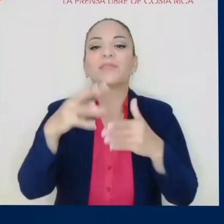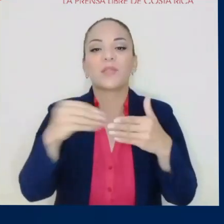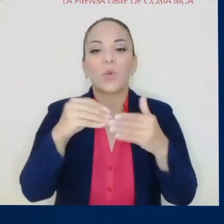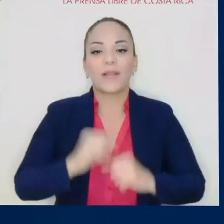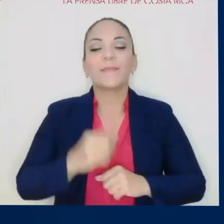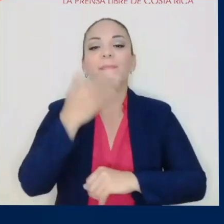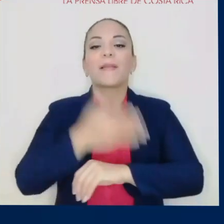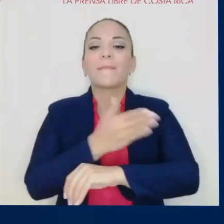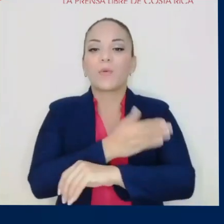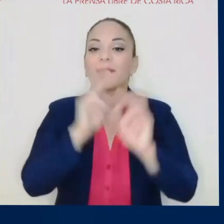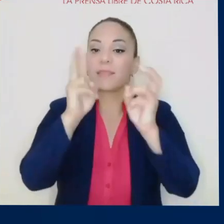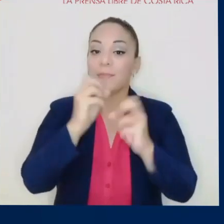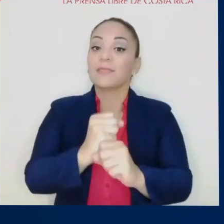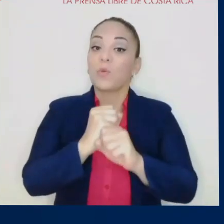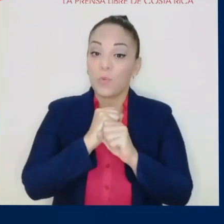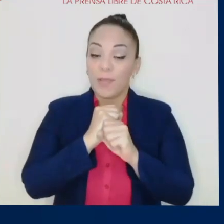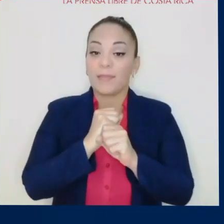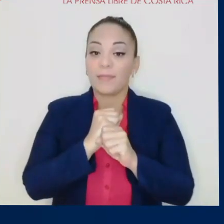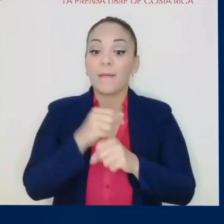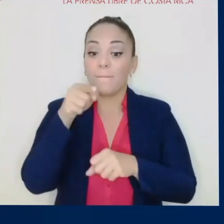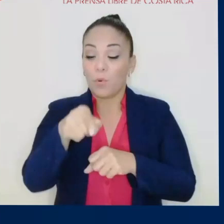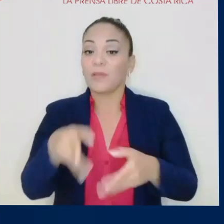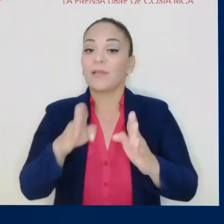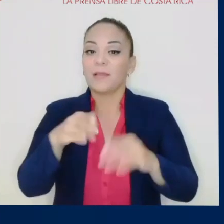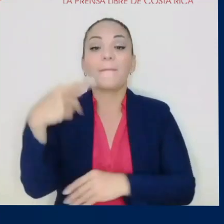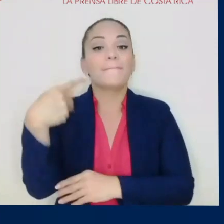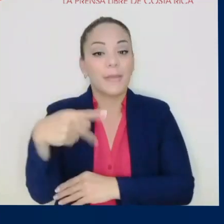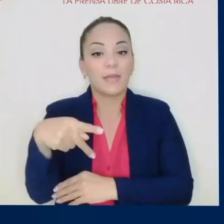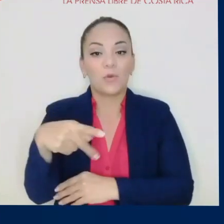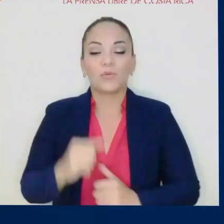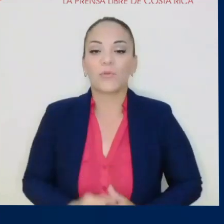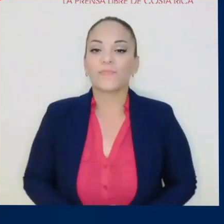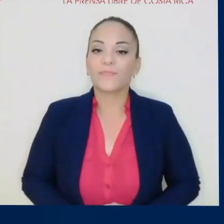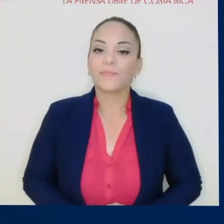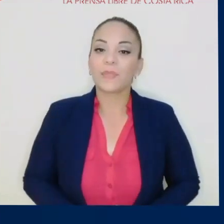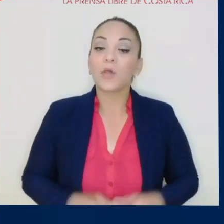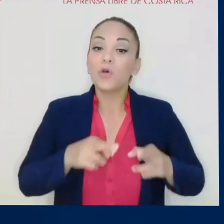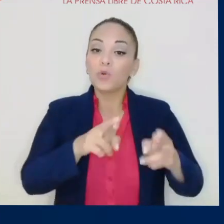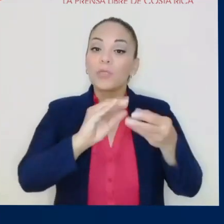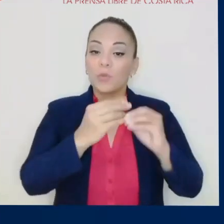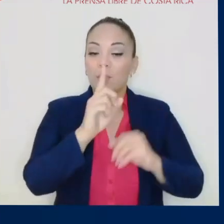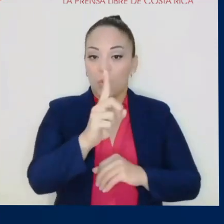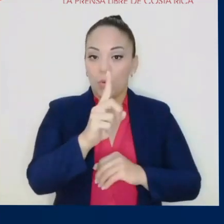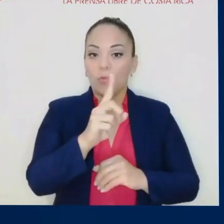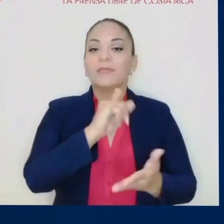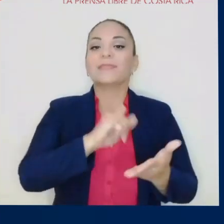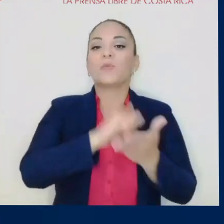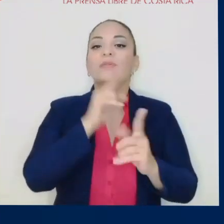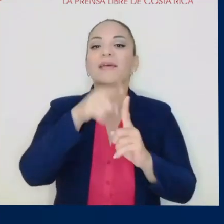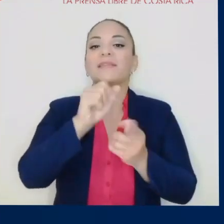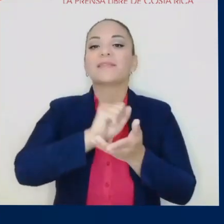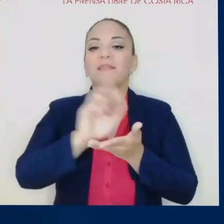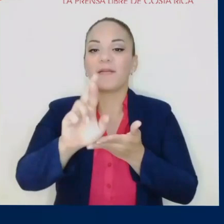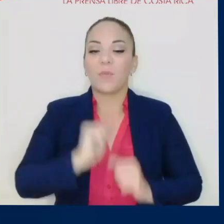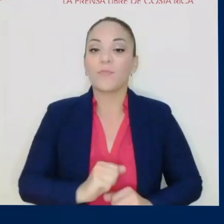de dólares para mejorar la seguridad porque ese tramo es bien peligroso. La Ruta 1, San José